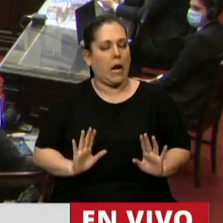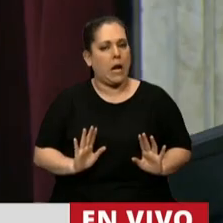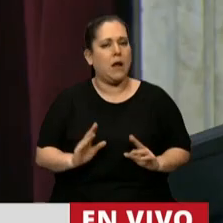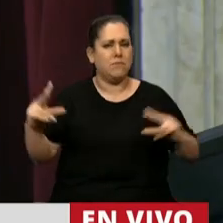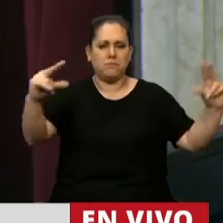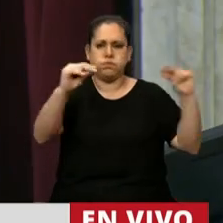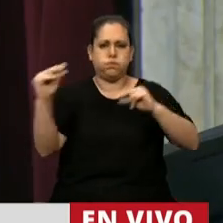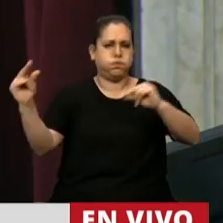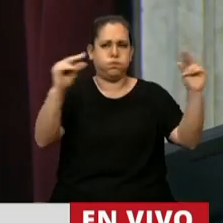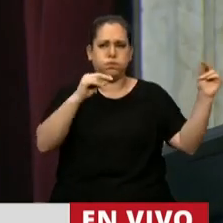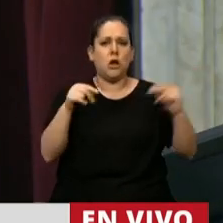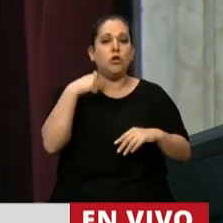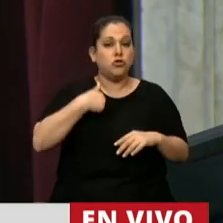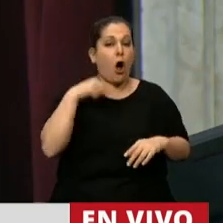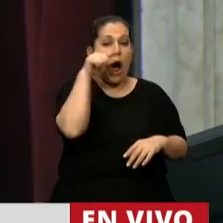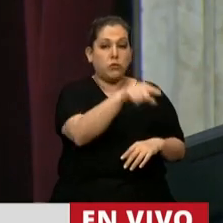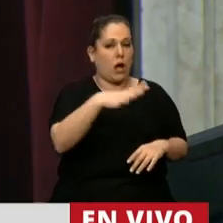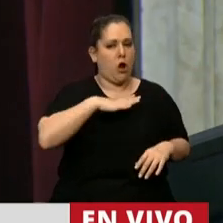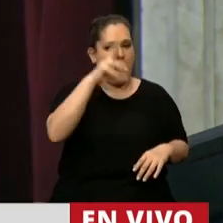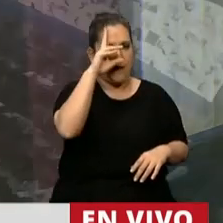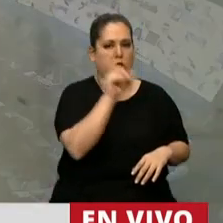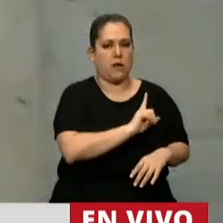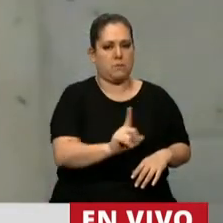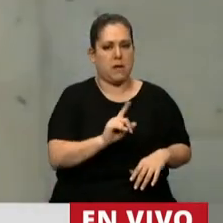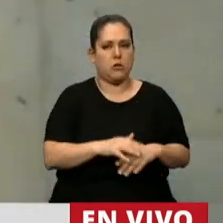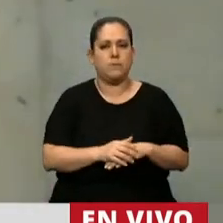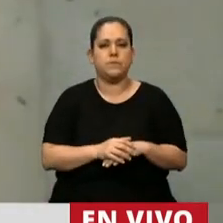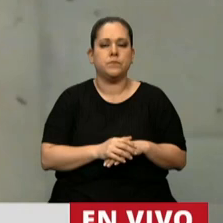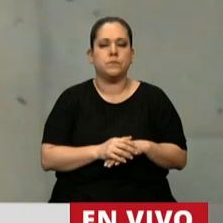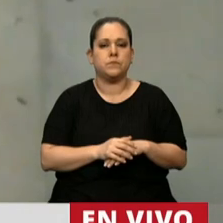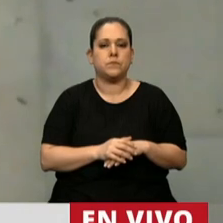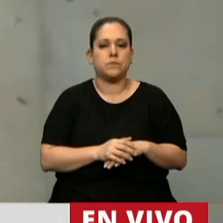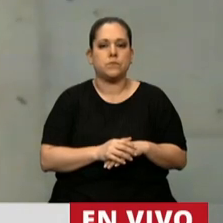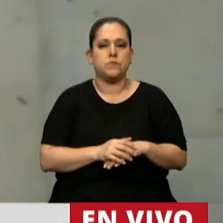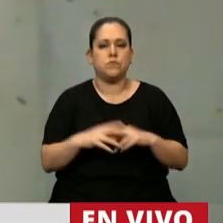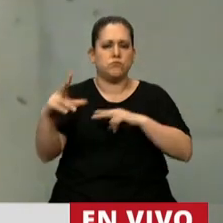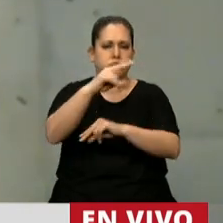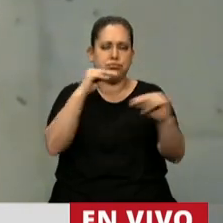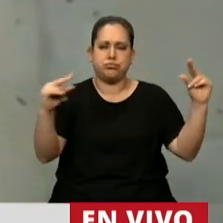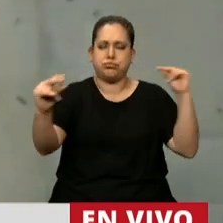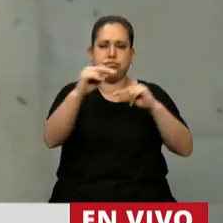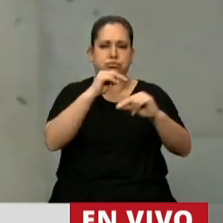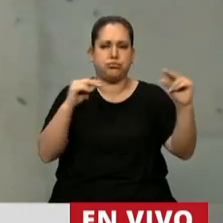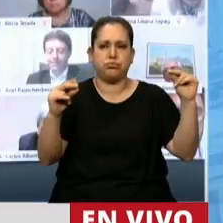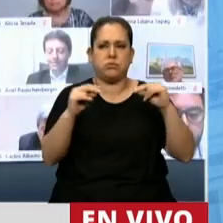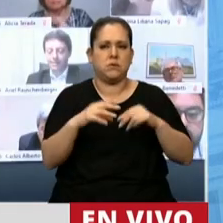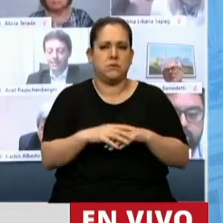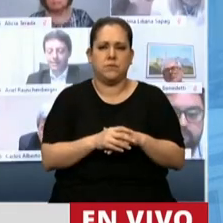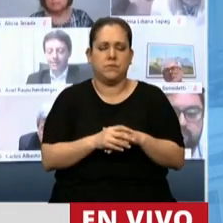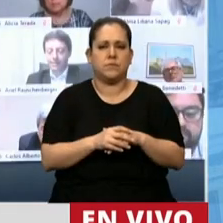las fuerzas políticas a diseñar una hoja de lucha para colocar a este país en la